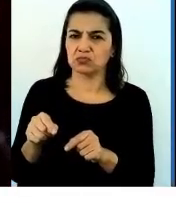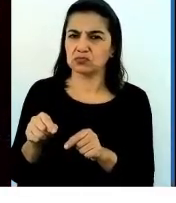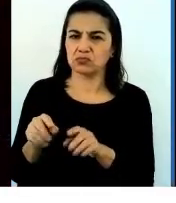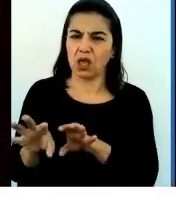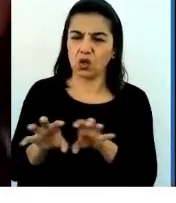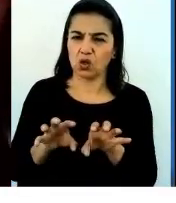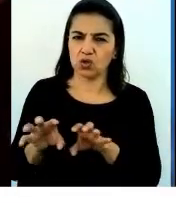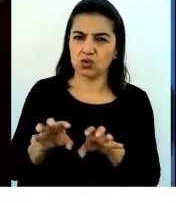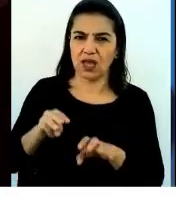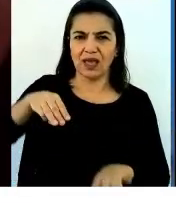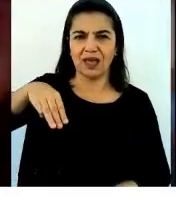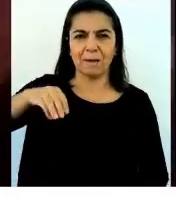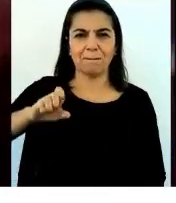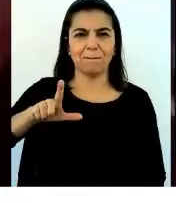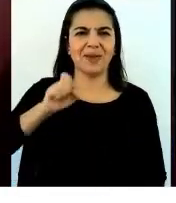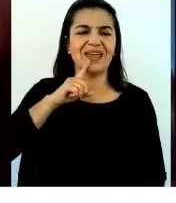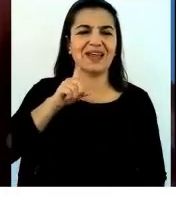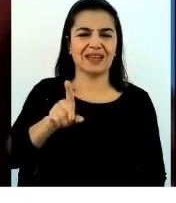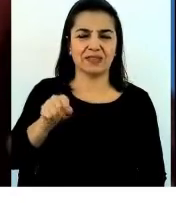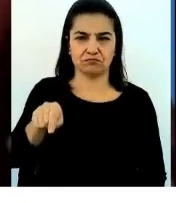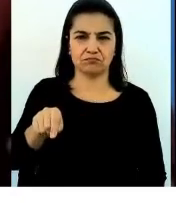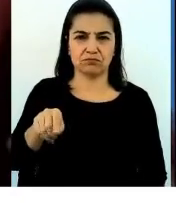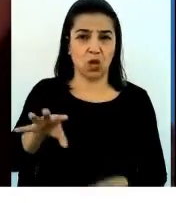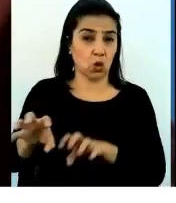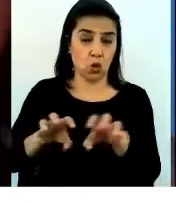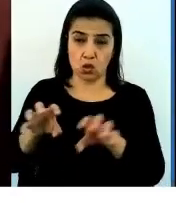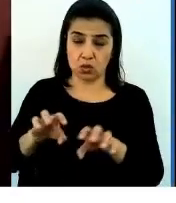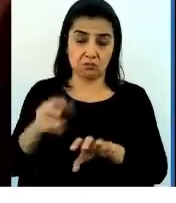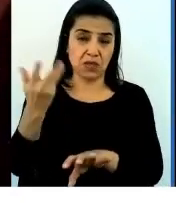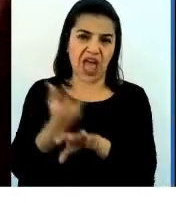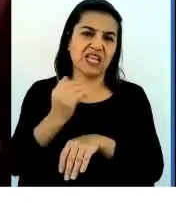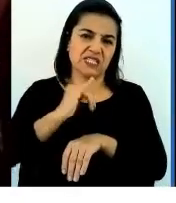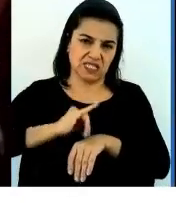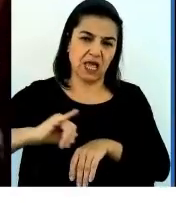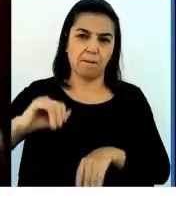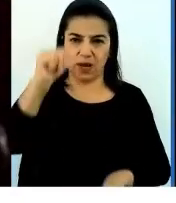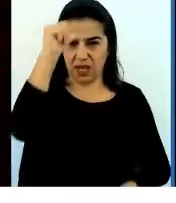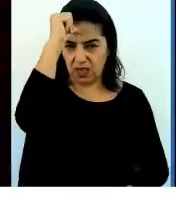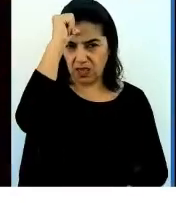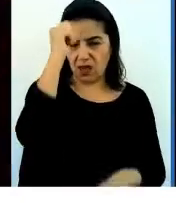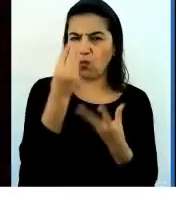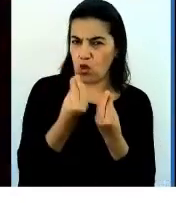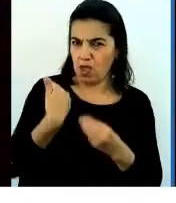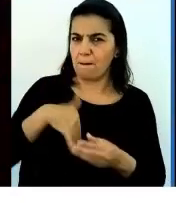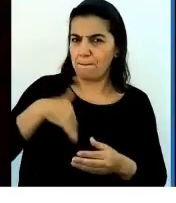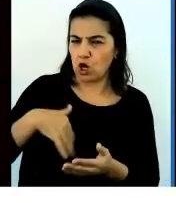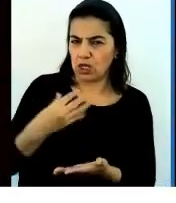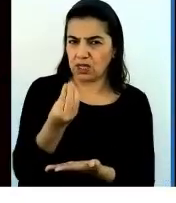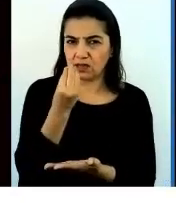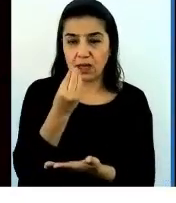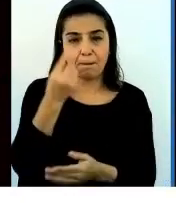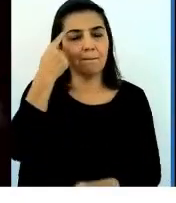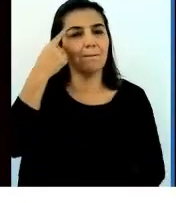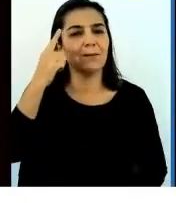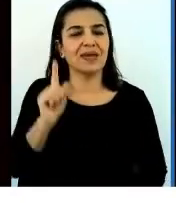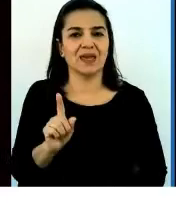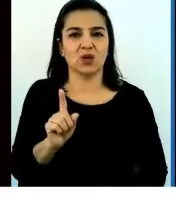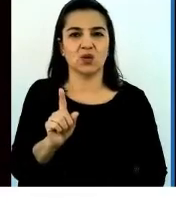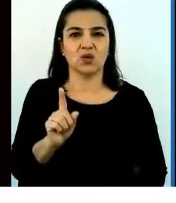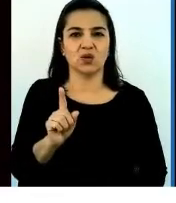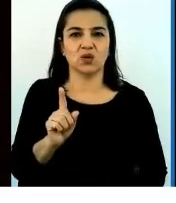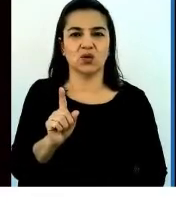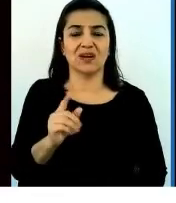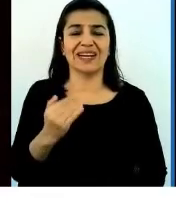que existe para todo el tiempo en India. Es muy importante, pero le ha tomado casi